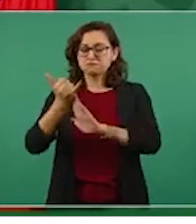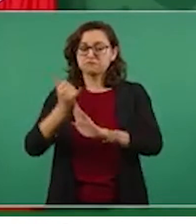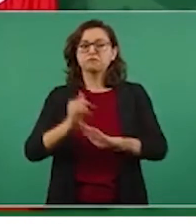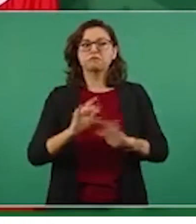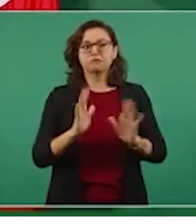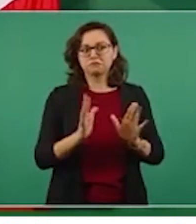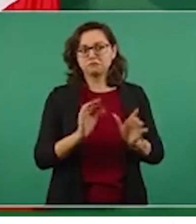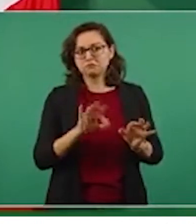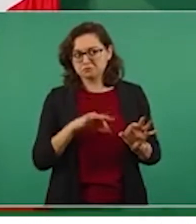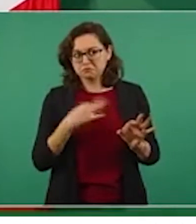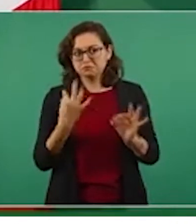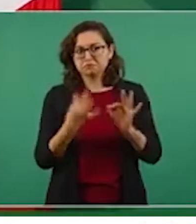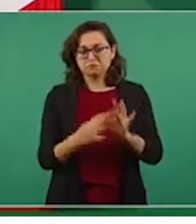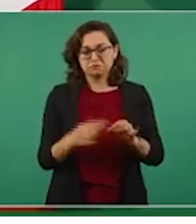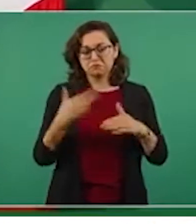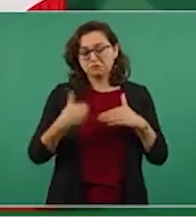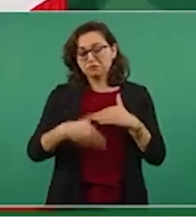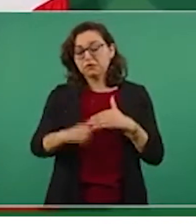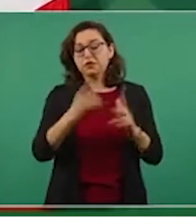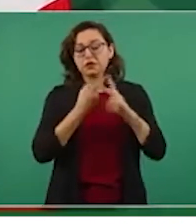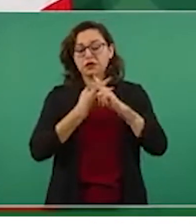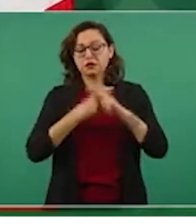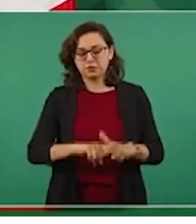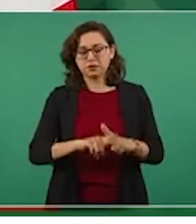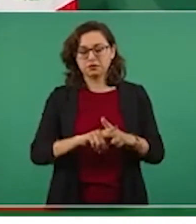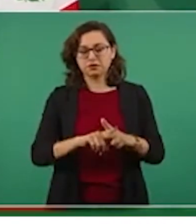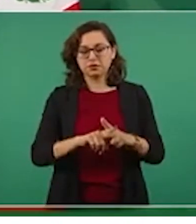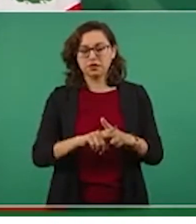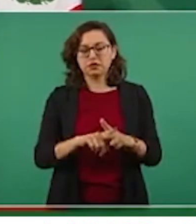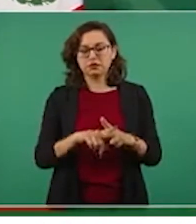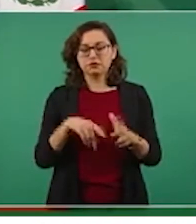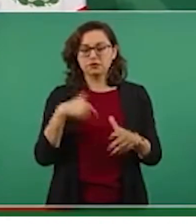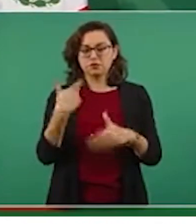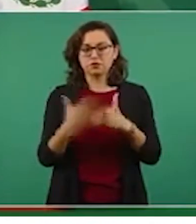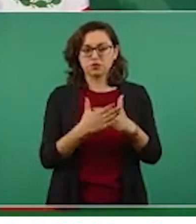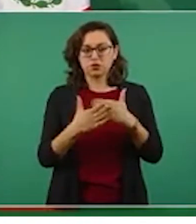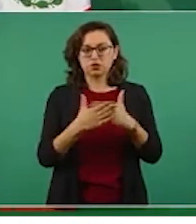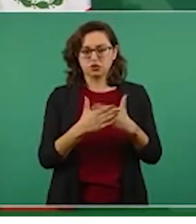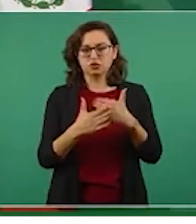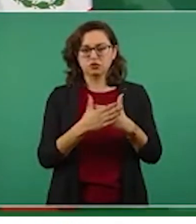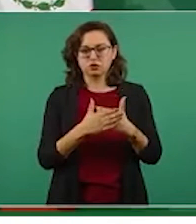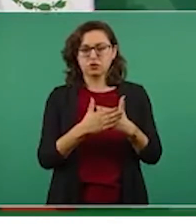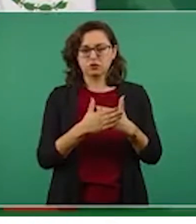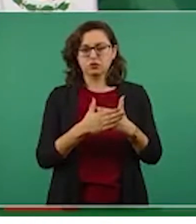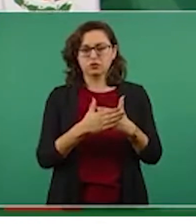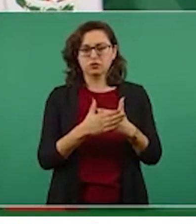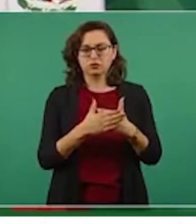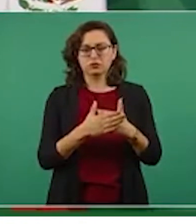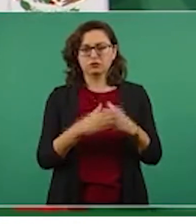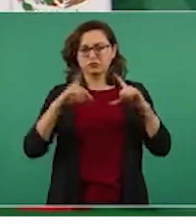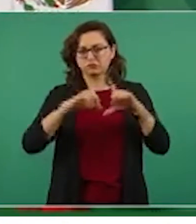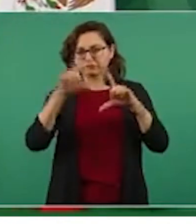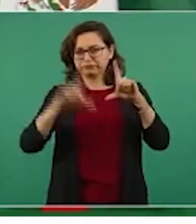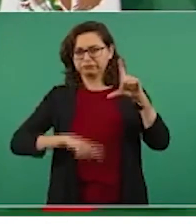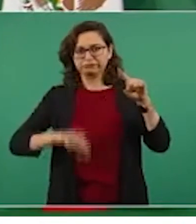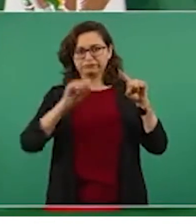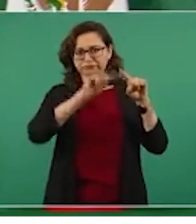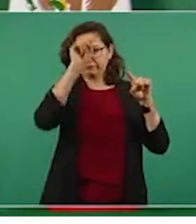a funcionar en distintas partes del país.